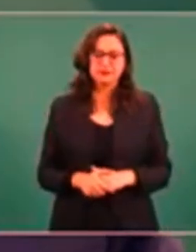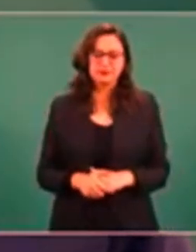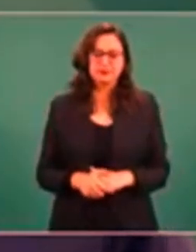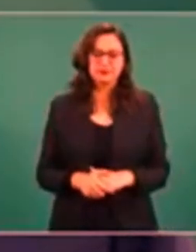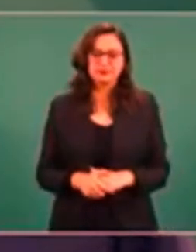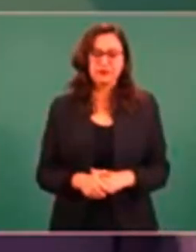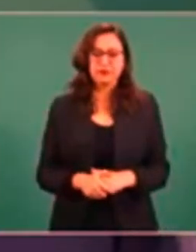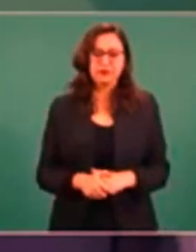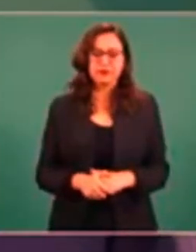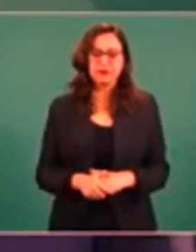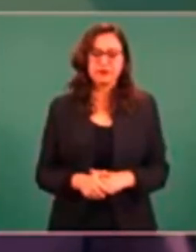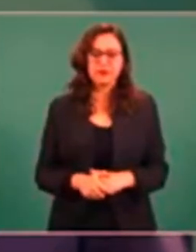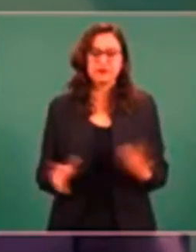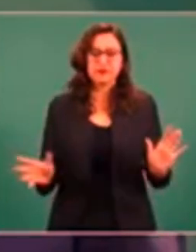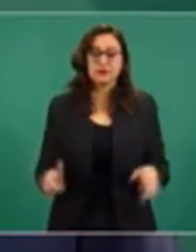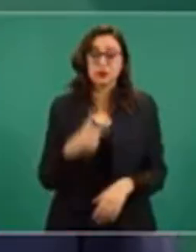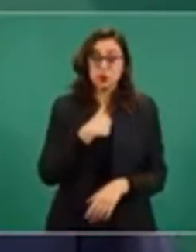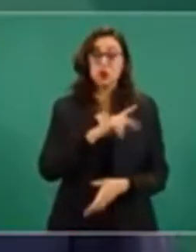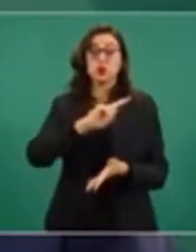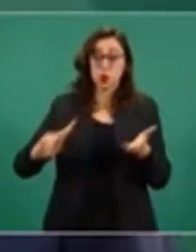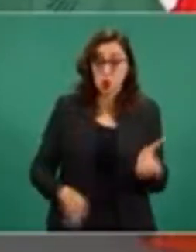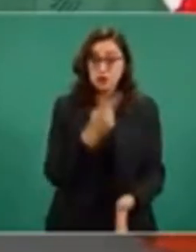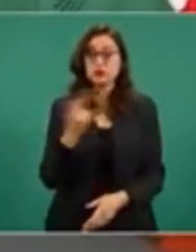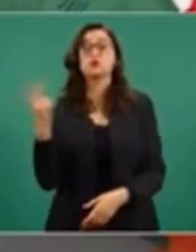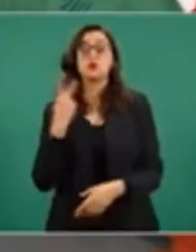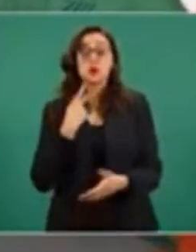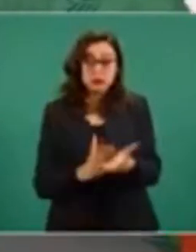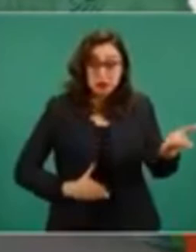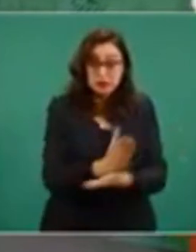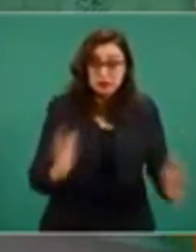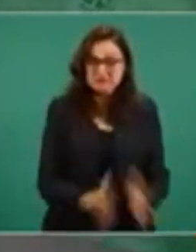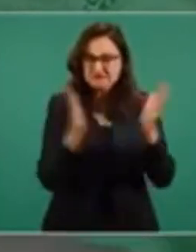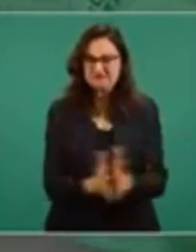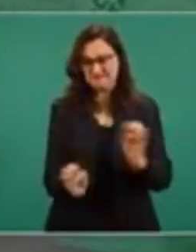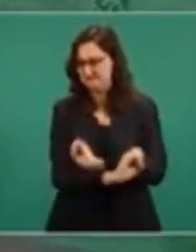No vuelvo a participar en nada.